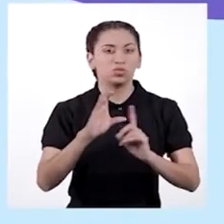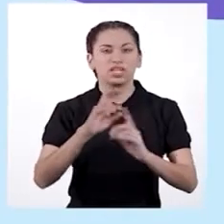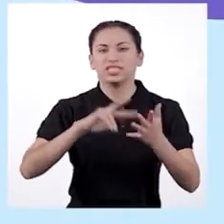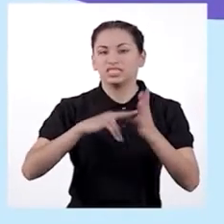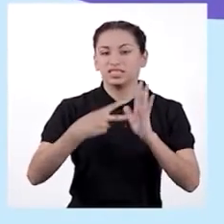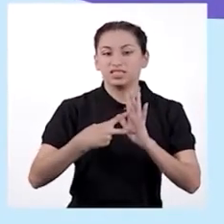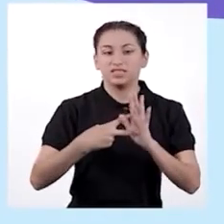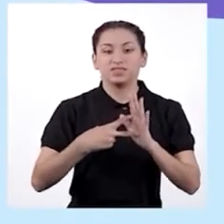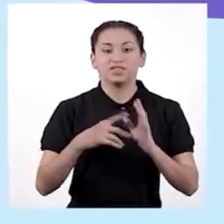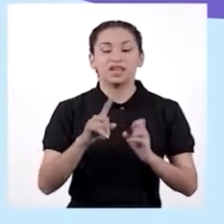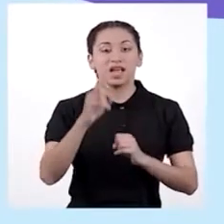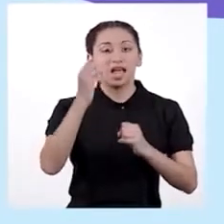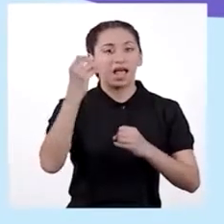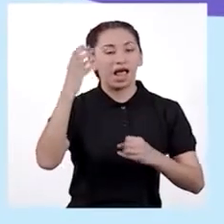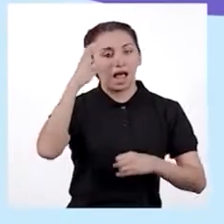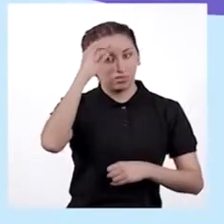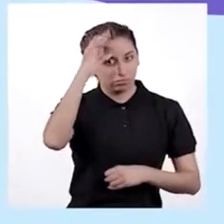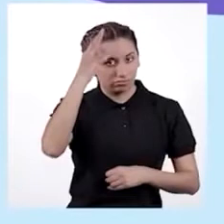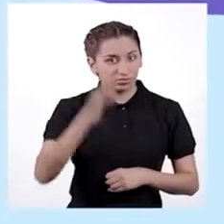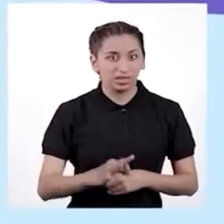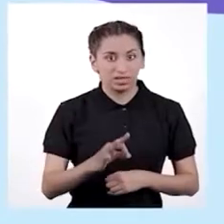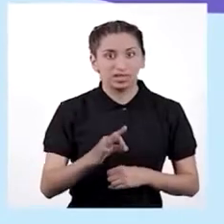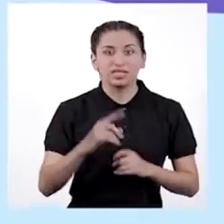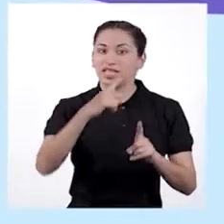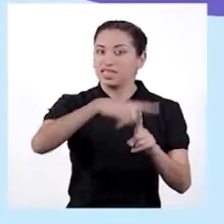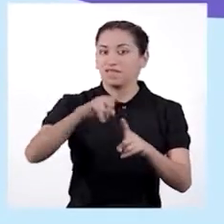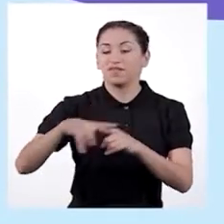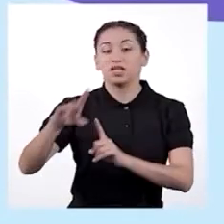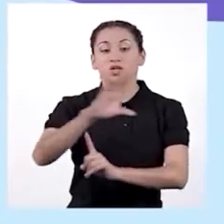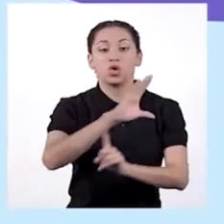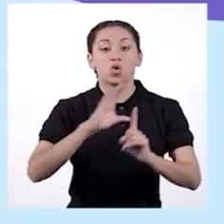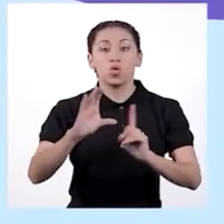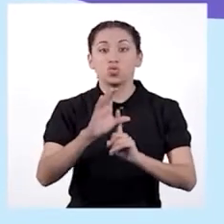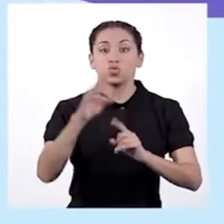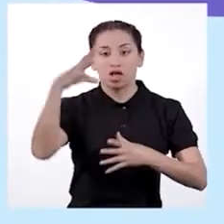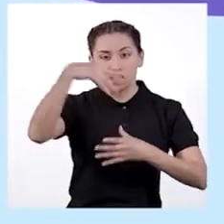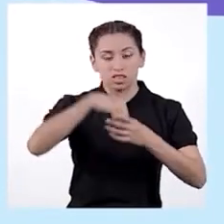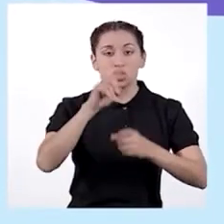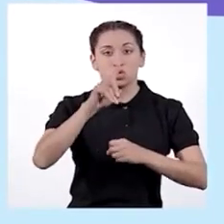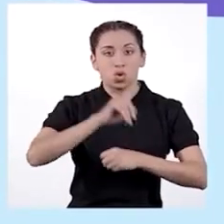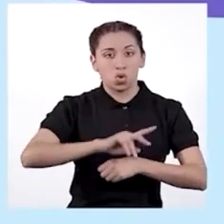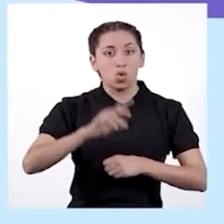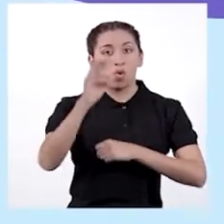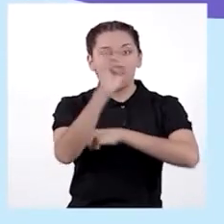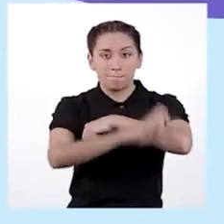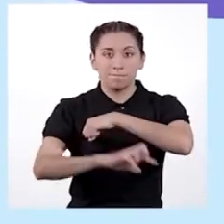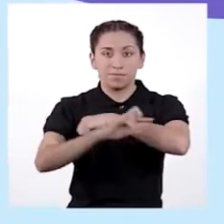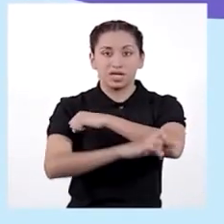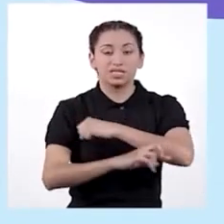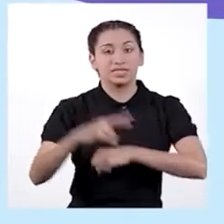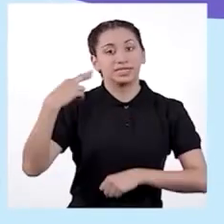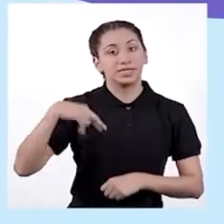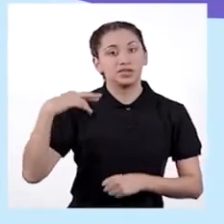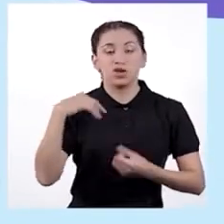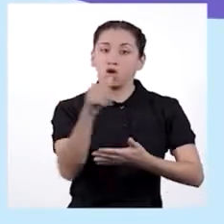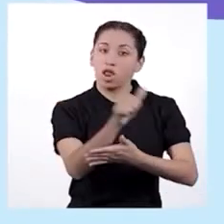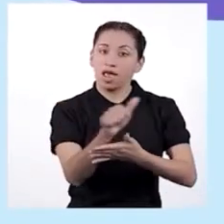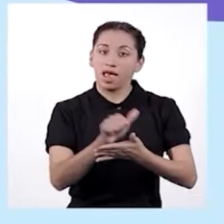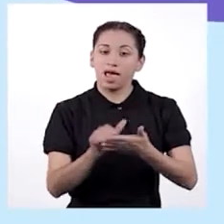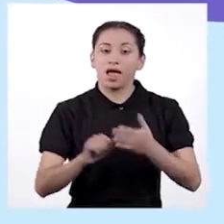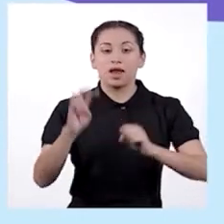cultural es... Tradiciones y creencias. De la variedad de culturas que hay en un país. Religión,